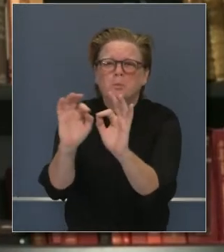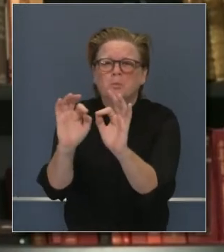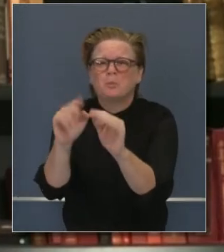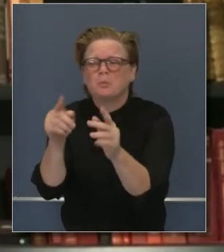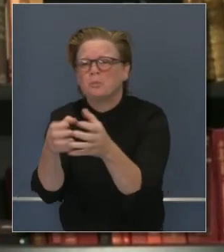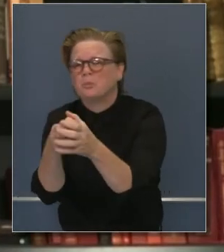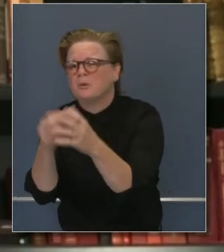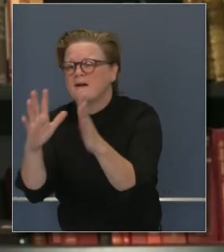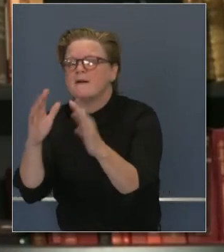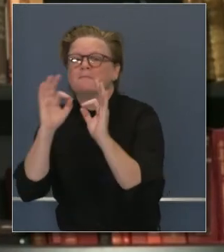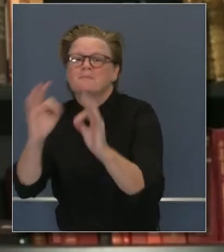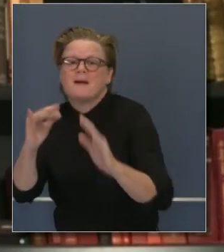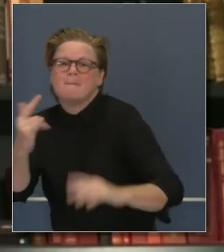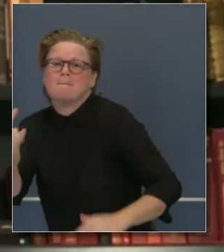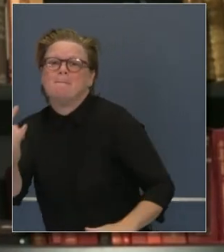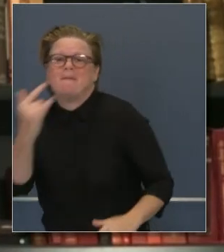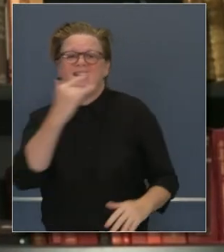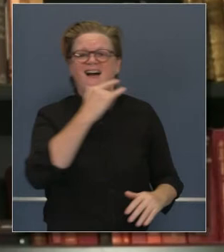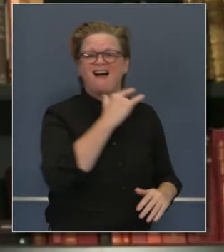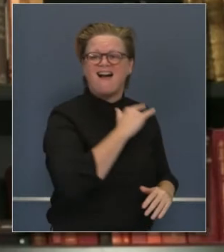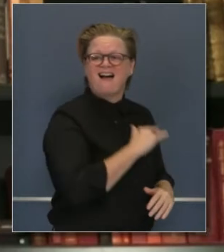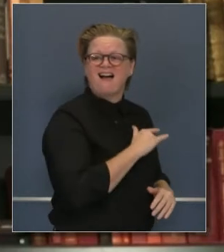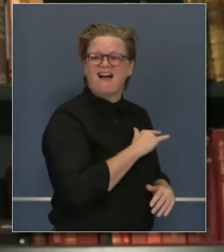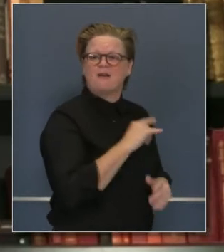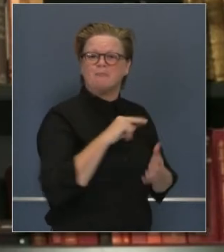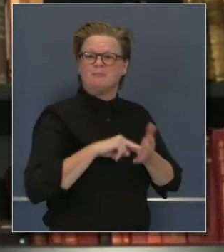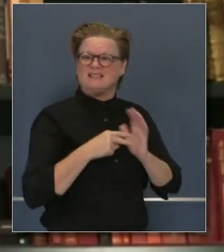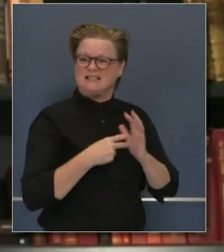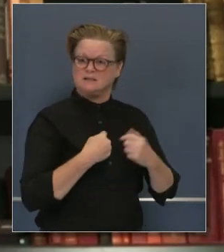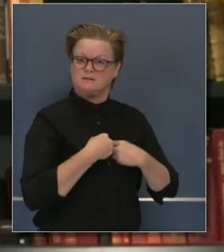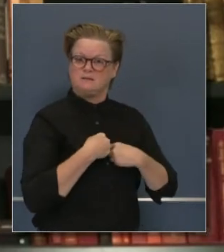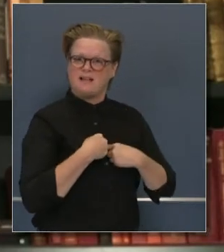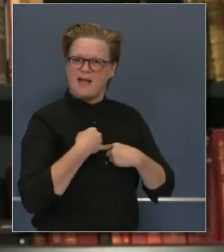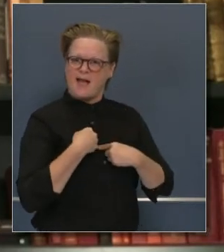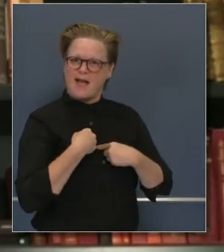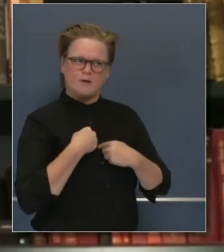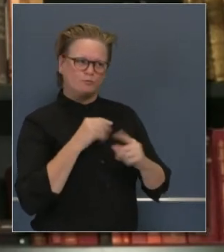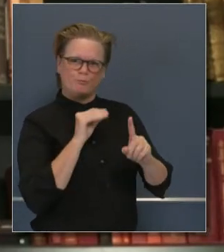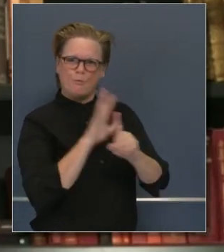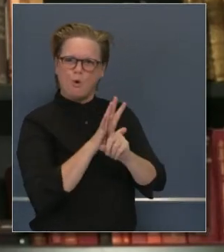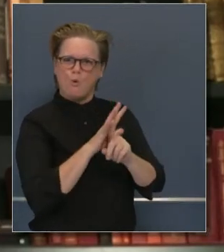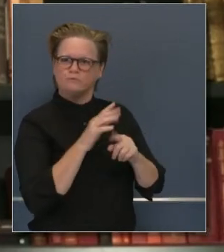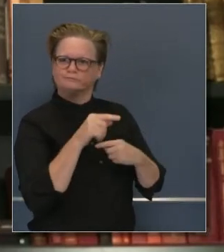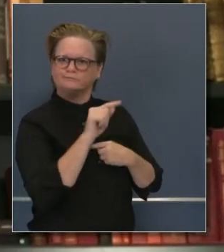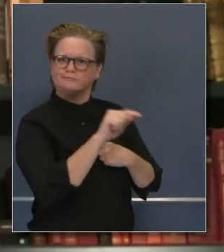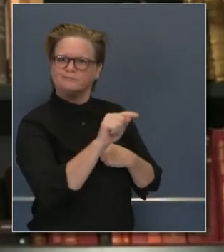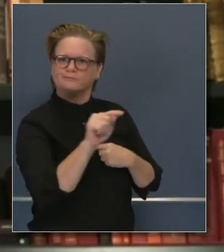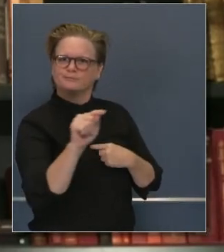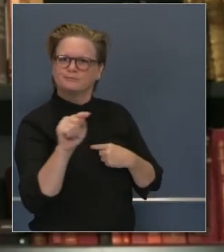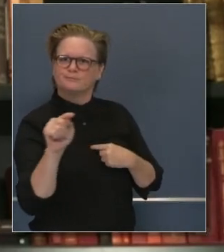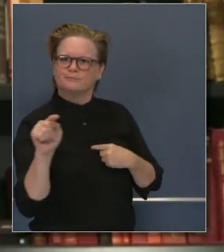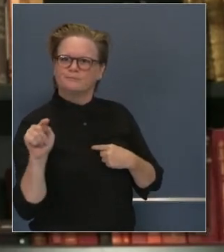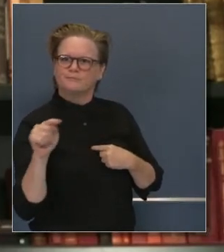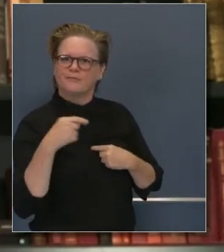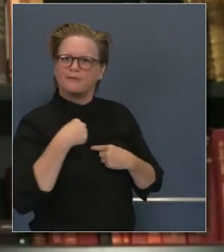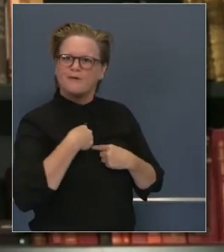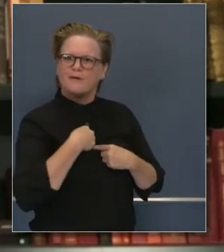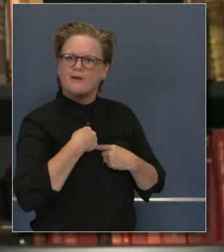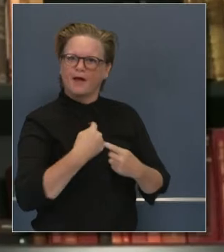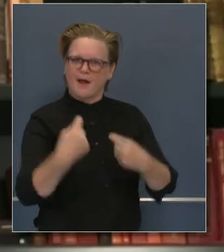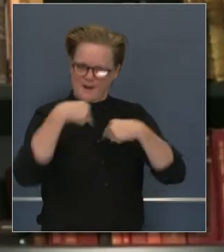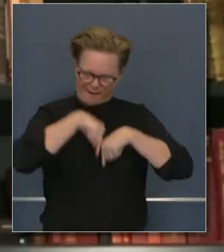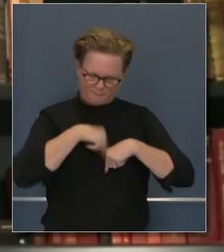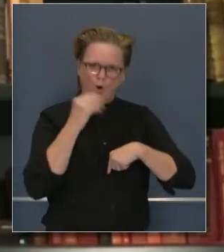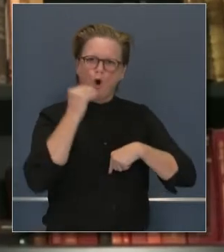familiares o amistades. Estos viajes lo exponen a uno a niveles de COVID-19 que tal vez no